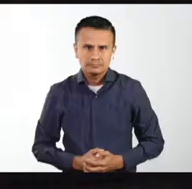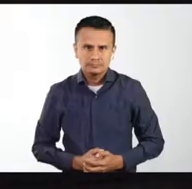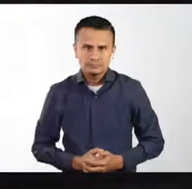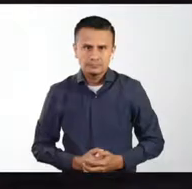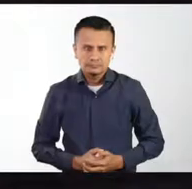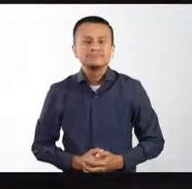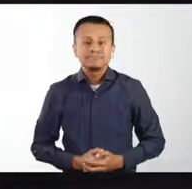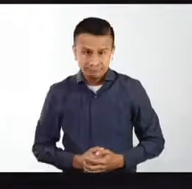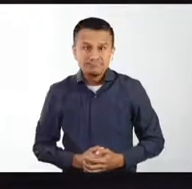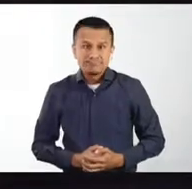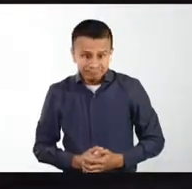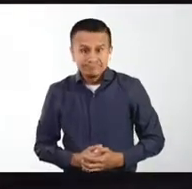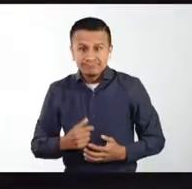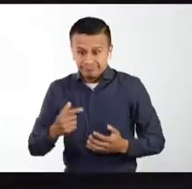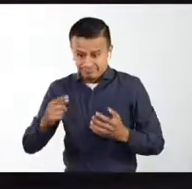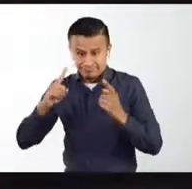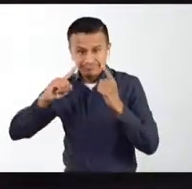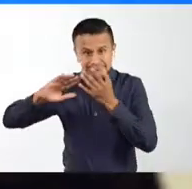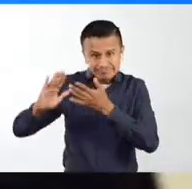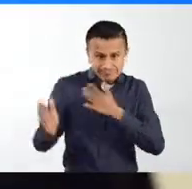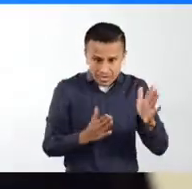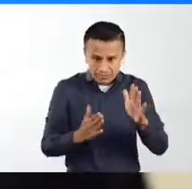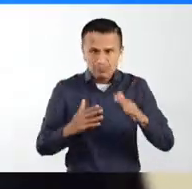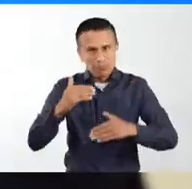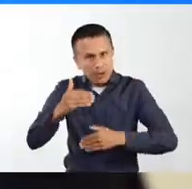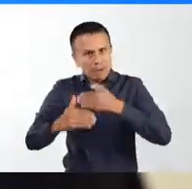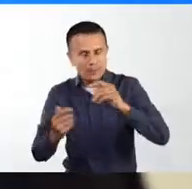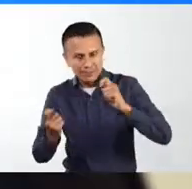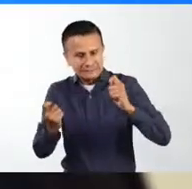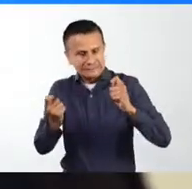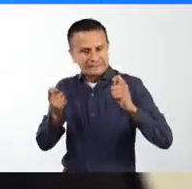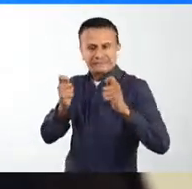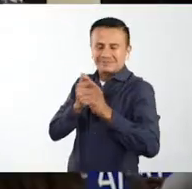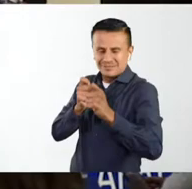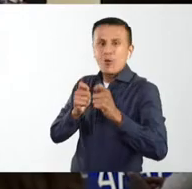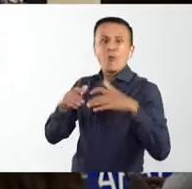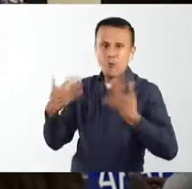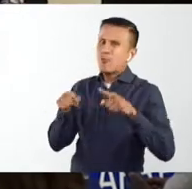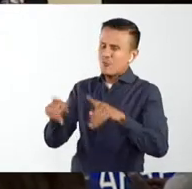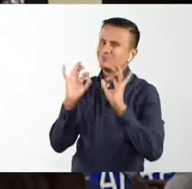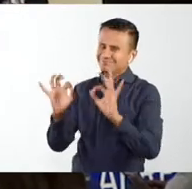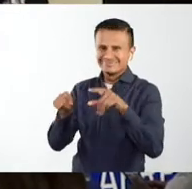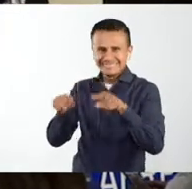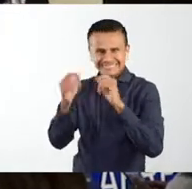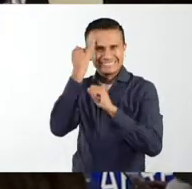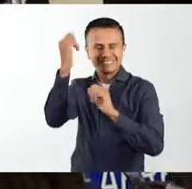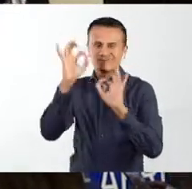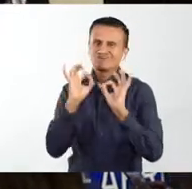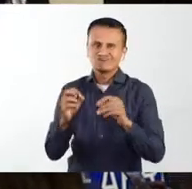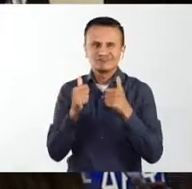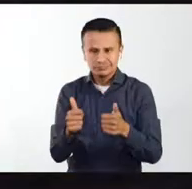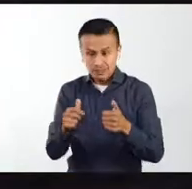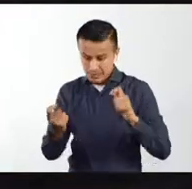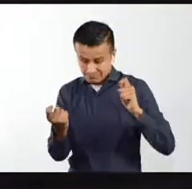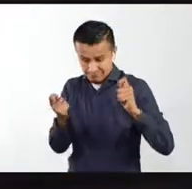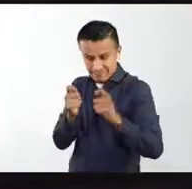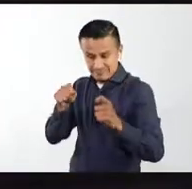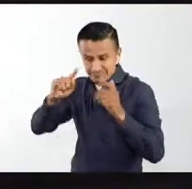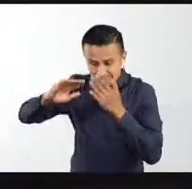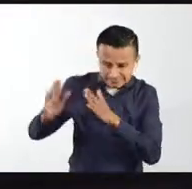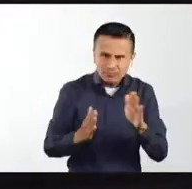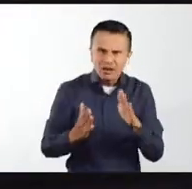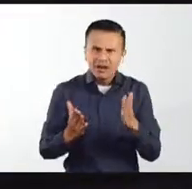Pensamos que un plan de transición es ya en sí mismo una buena idea. Este plan de transición tiene que atender las